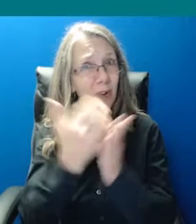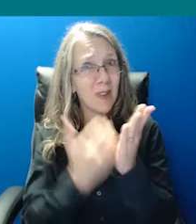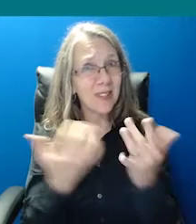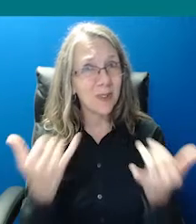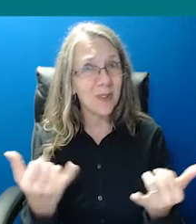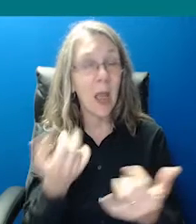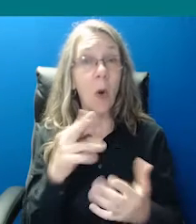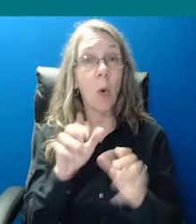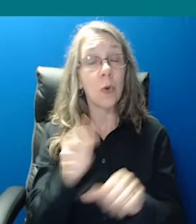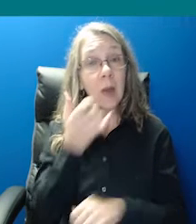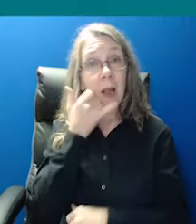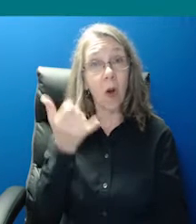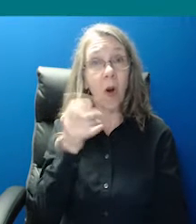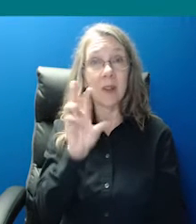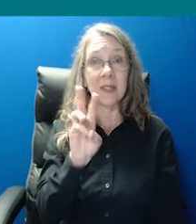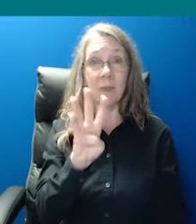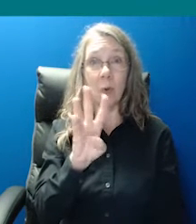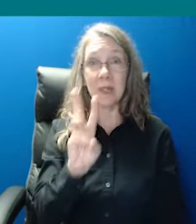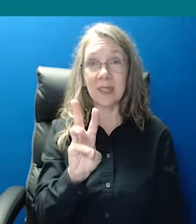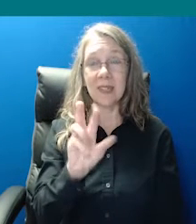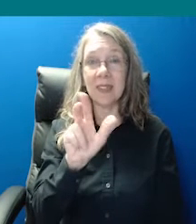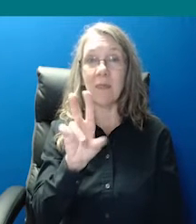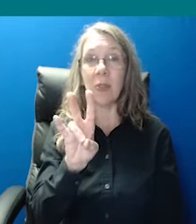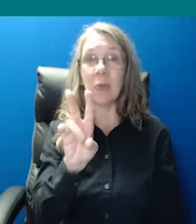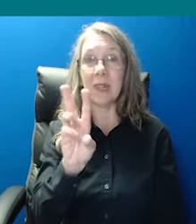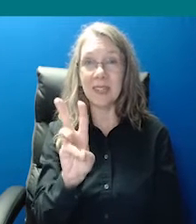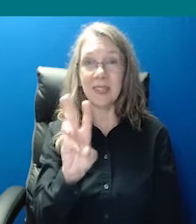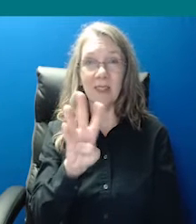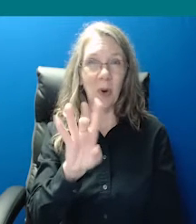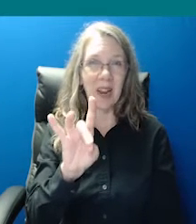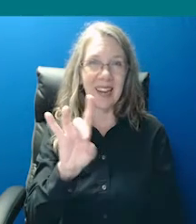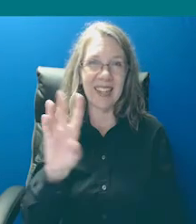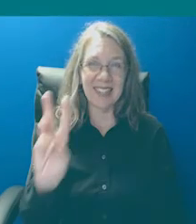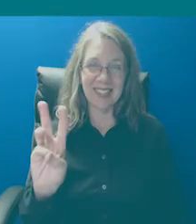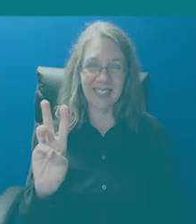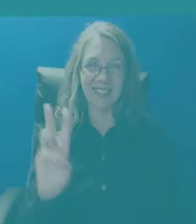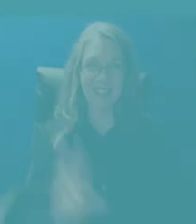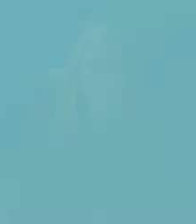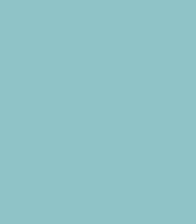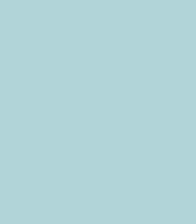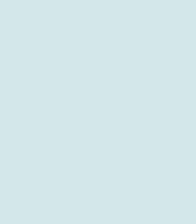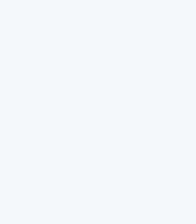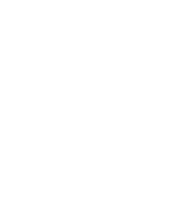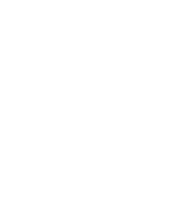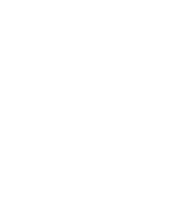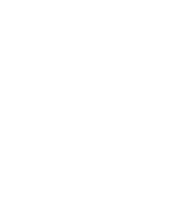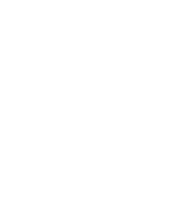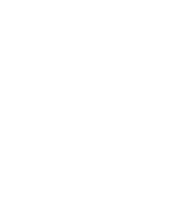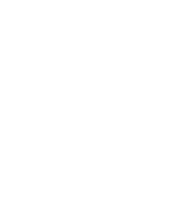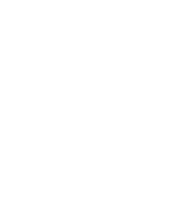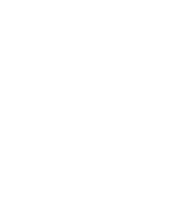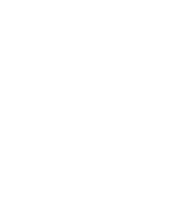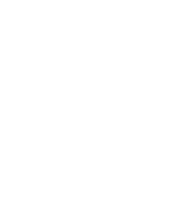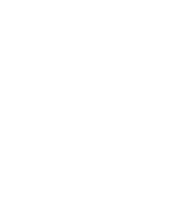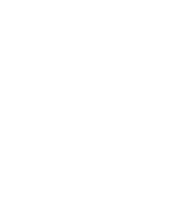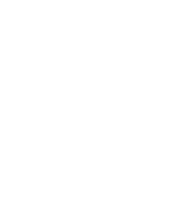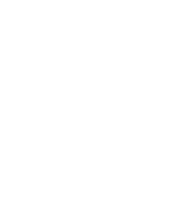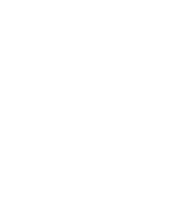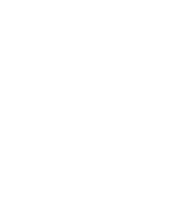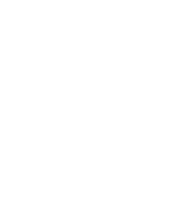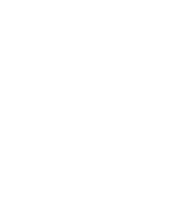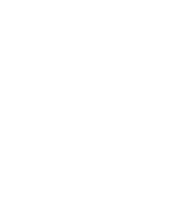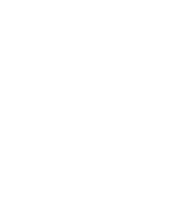-736-488-168-168-1-1 a1-1